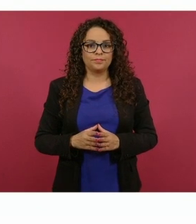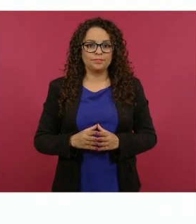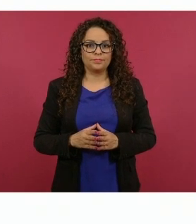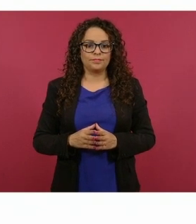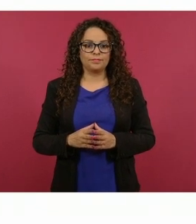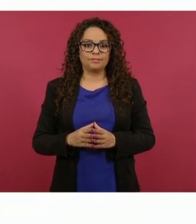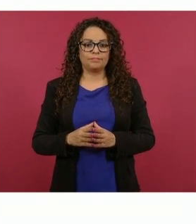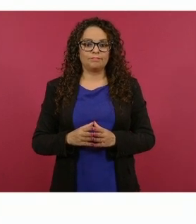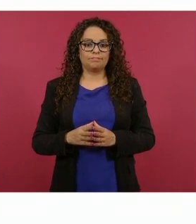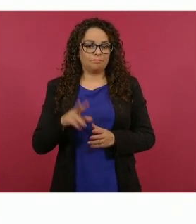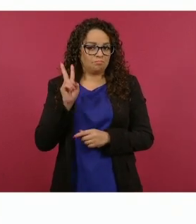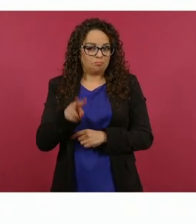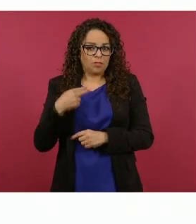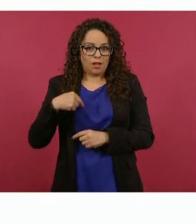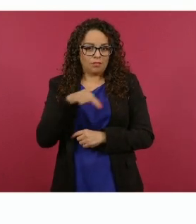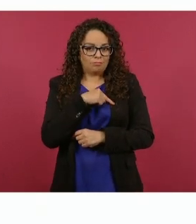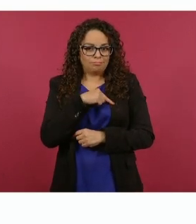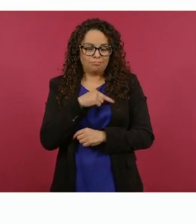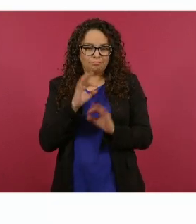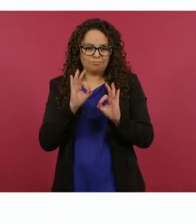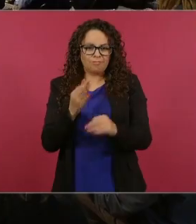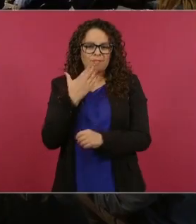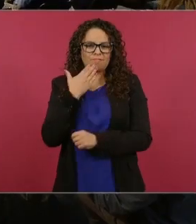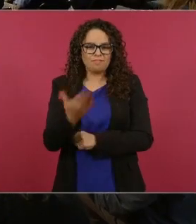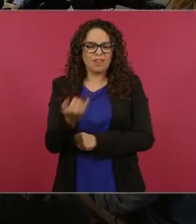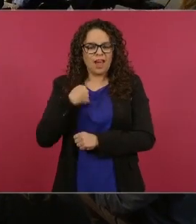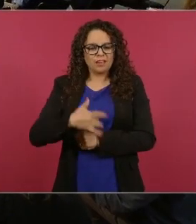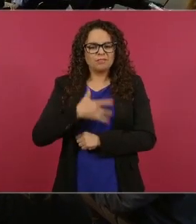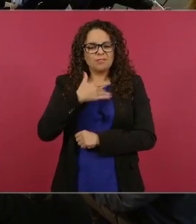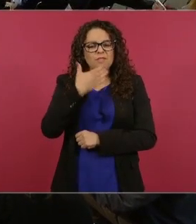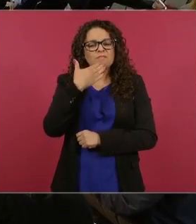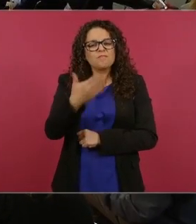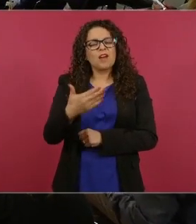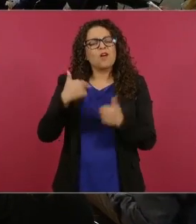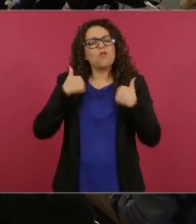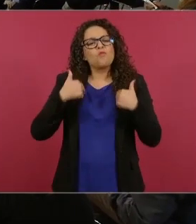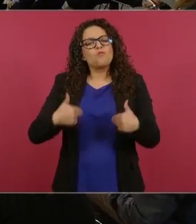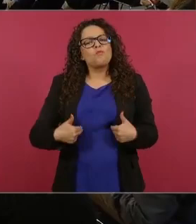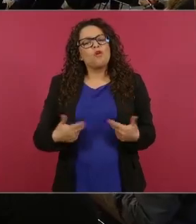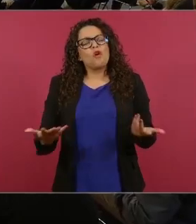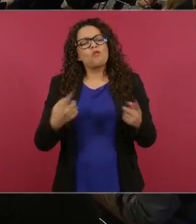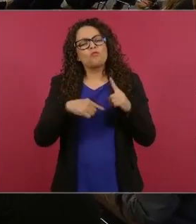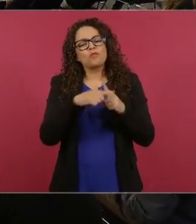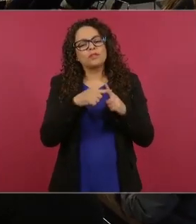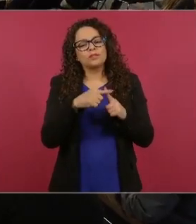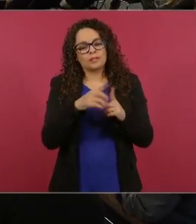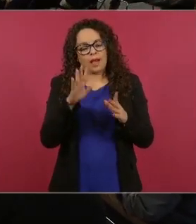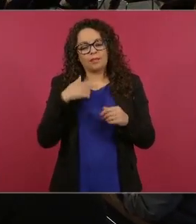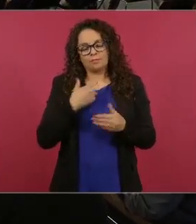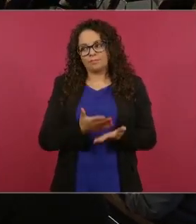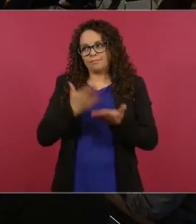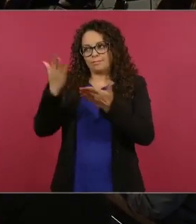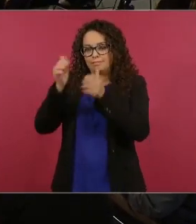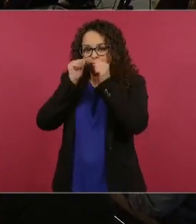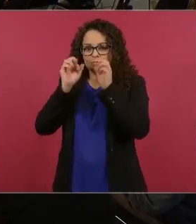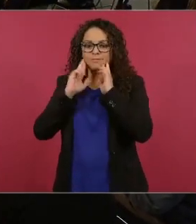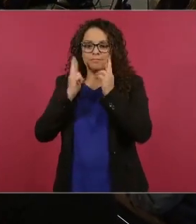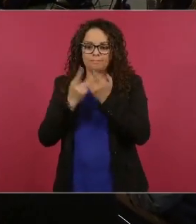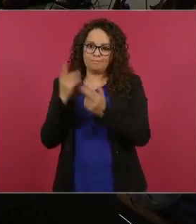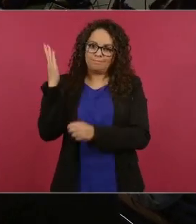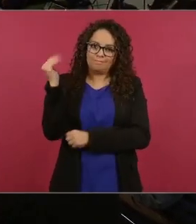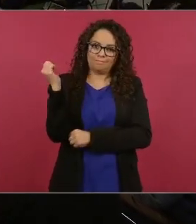estamos bien y de buenas y ahora sí vamos a atender al señor Vink adiós